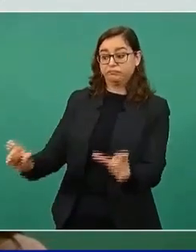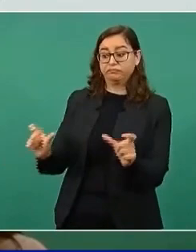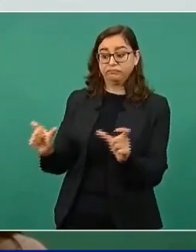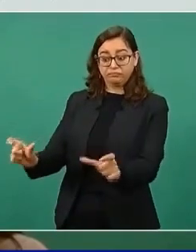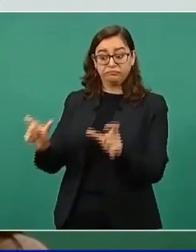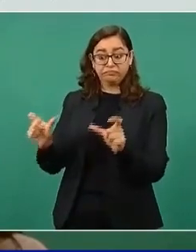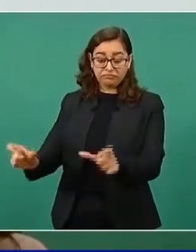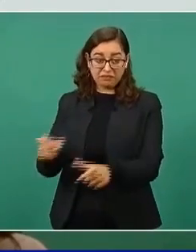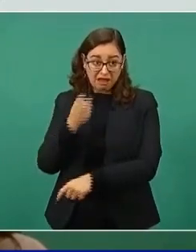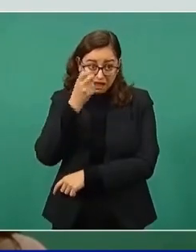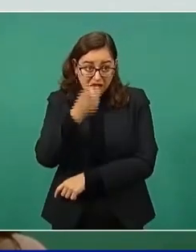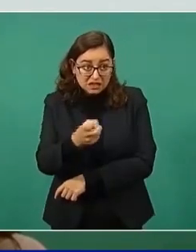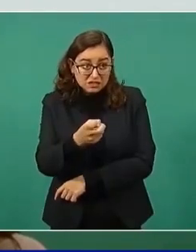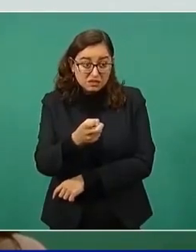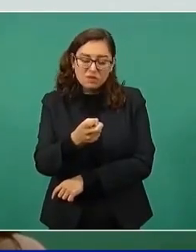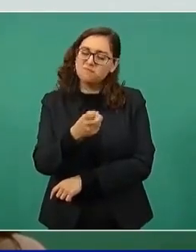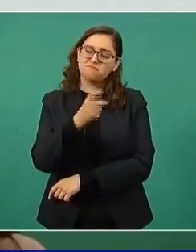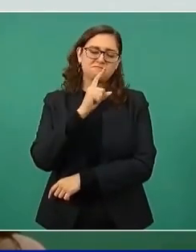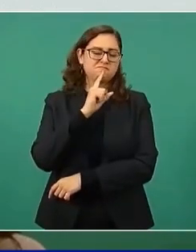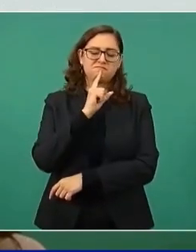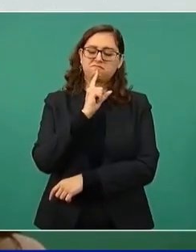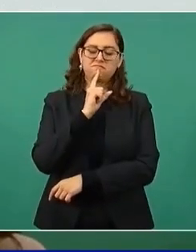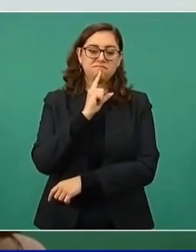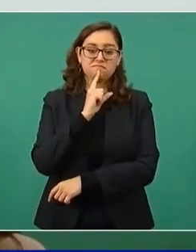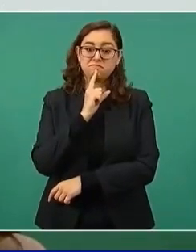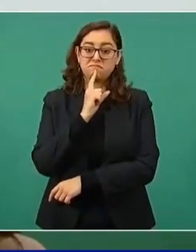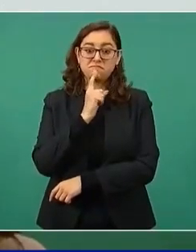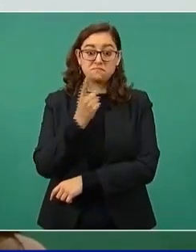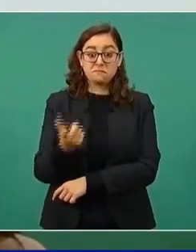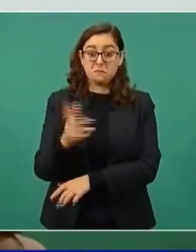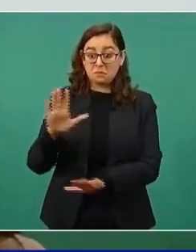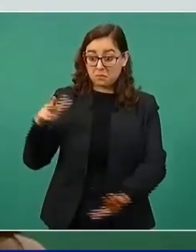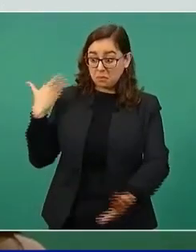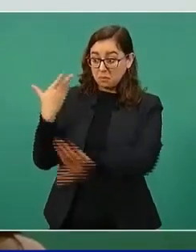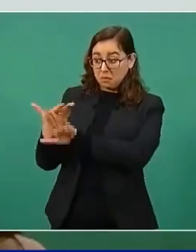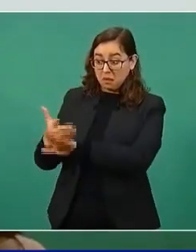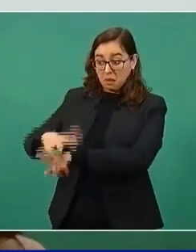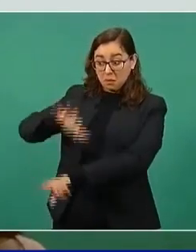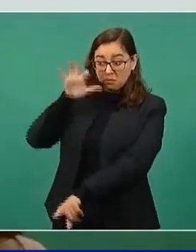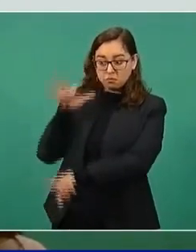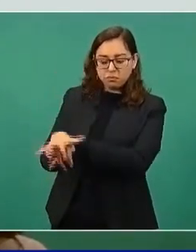y menos de carácter coercitivo.